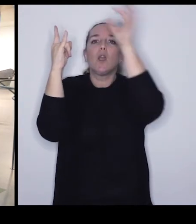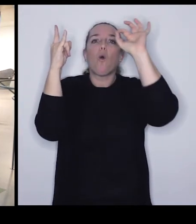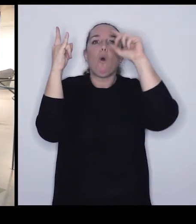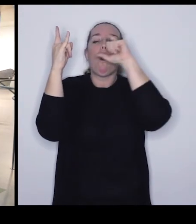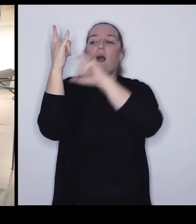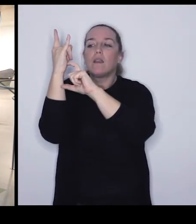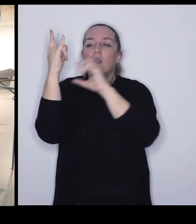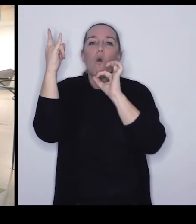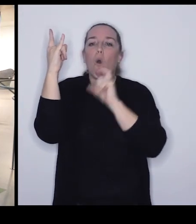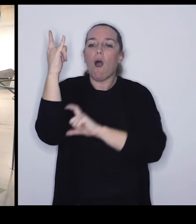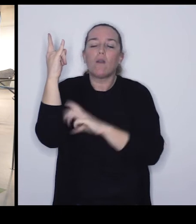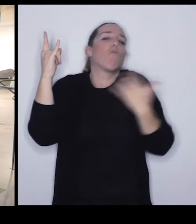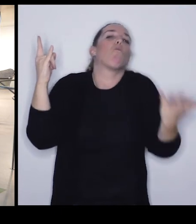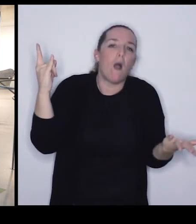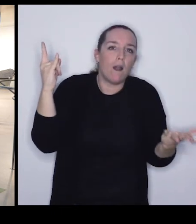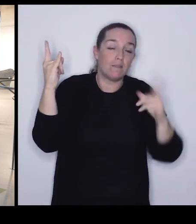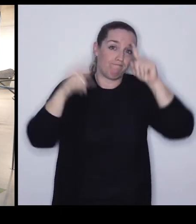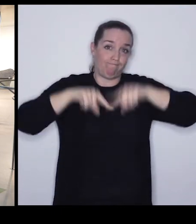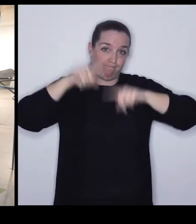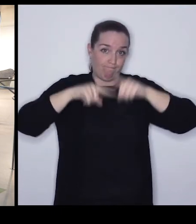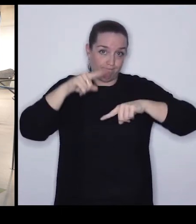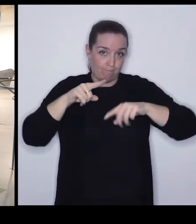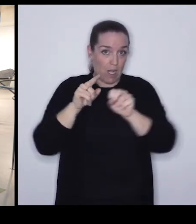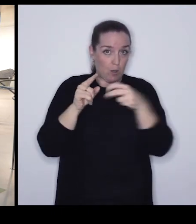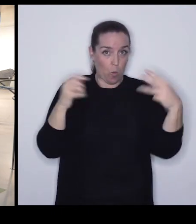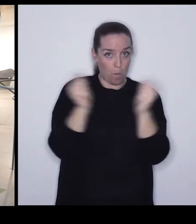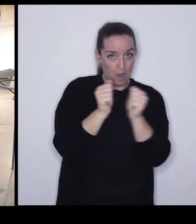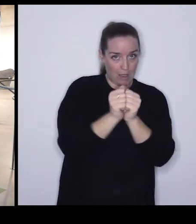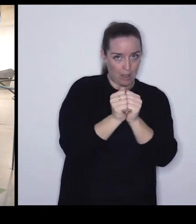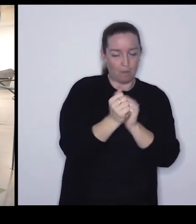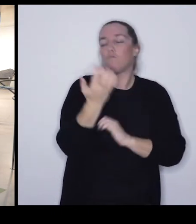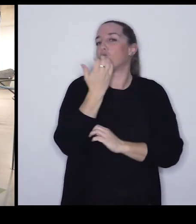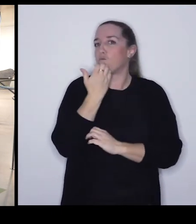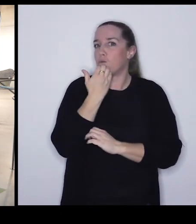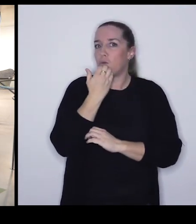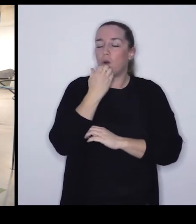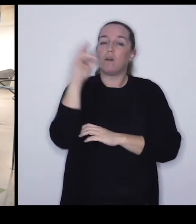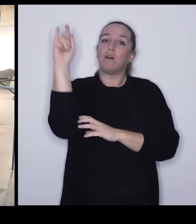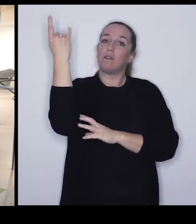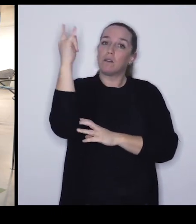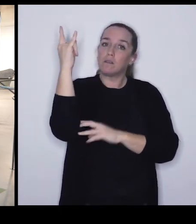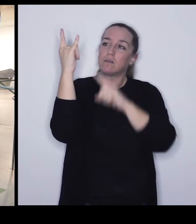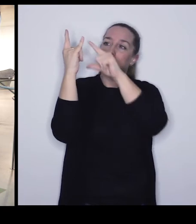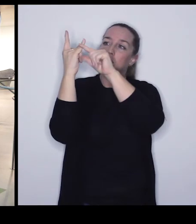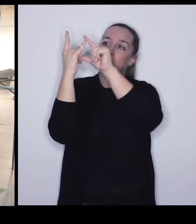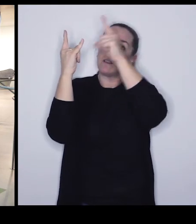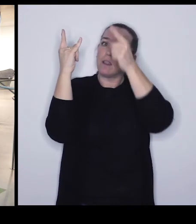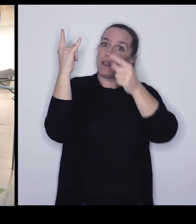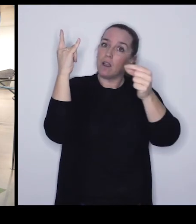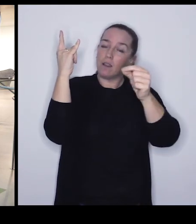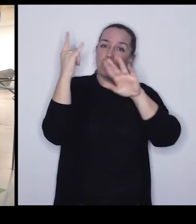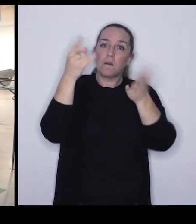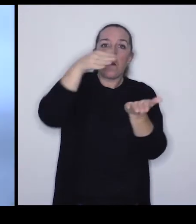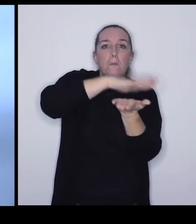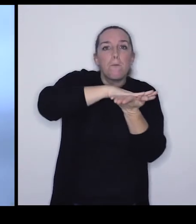...tenemos un tipo u otro... ...en el caso de las partes planas... ...estaremos